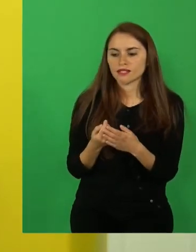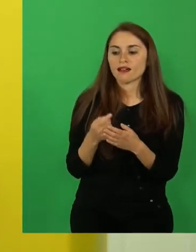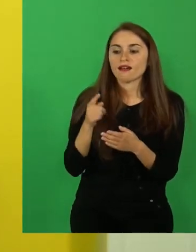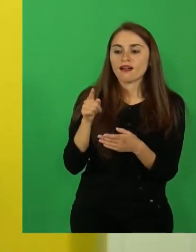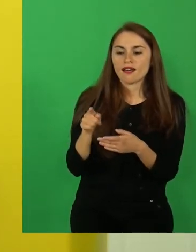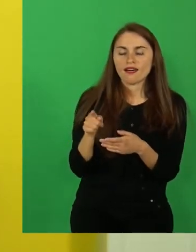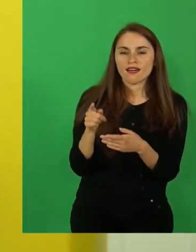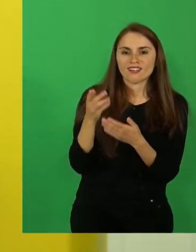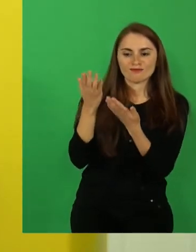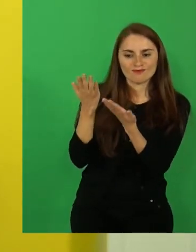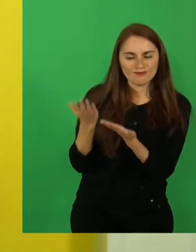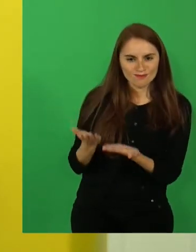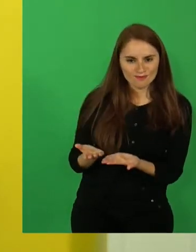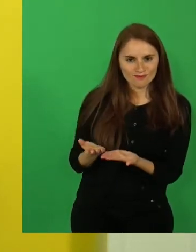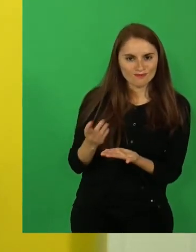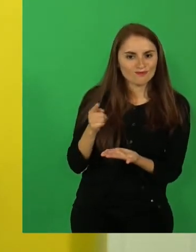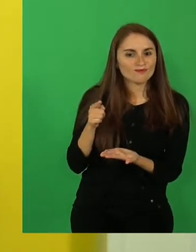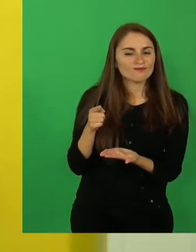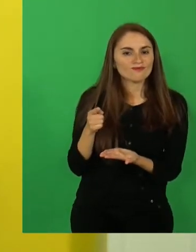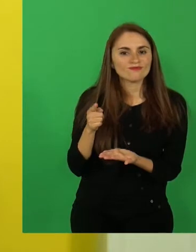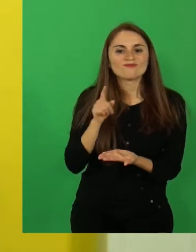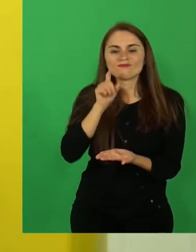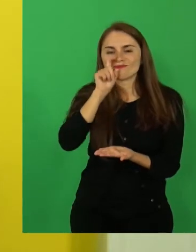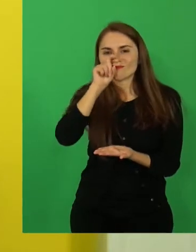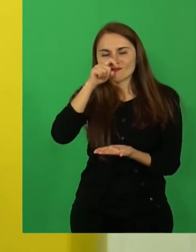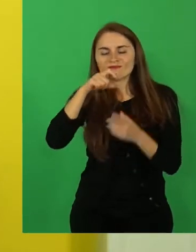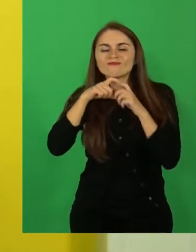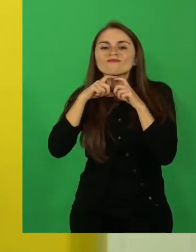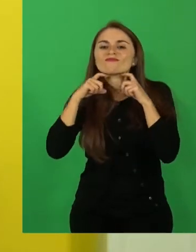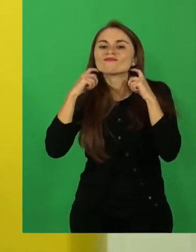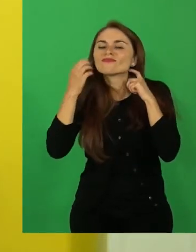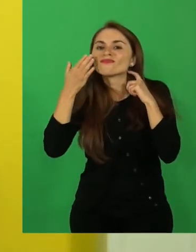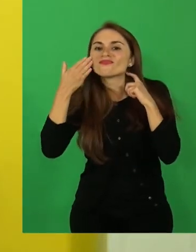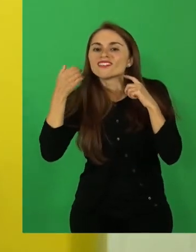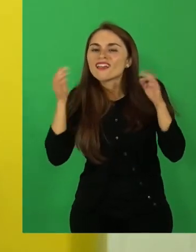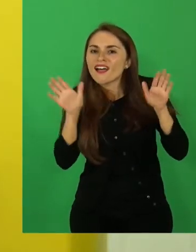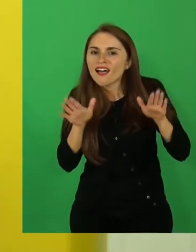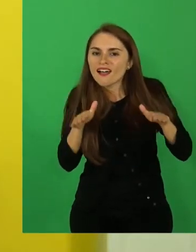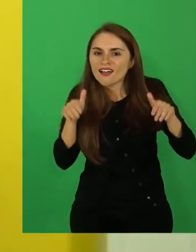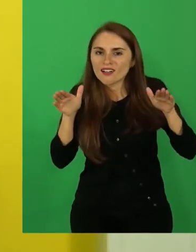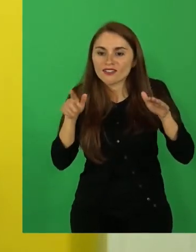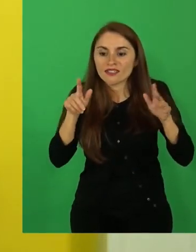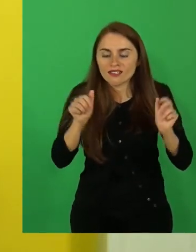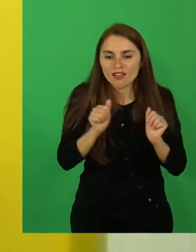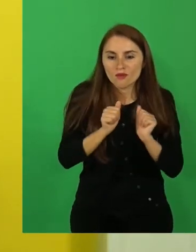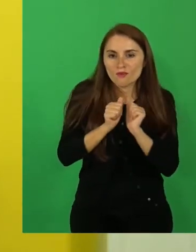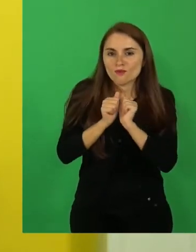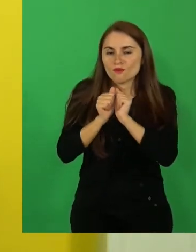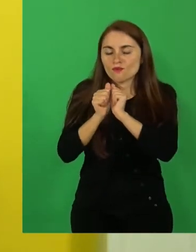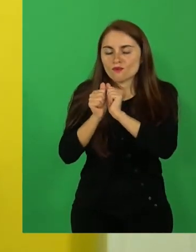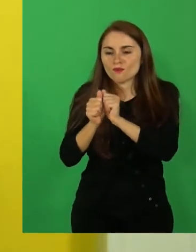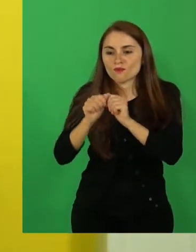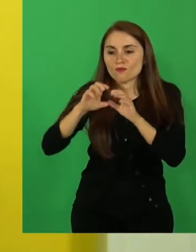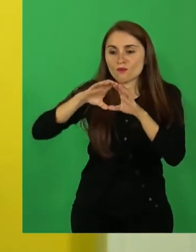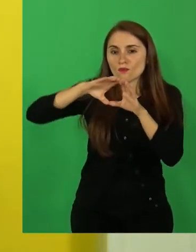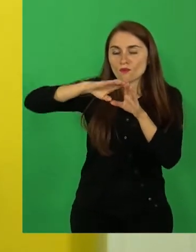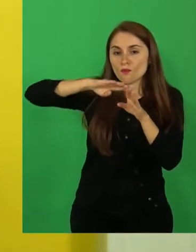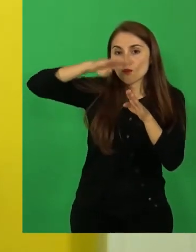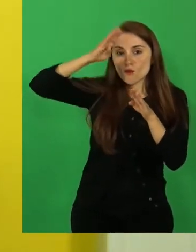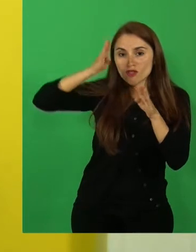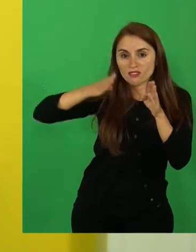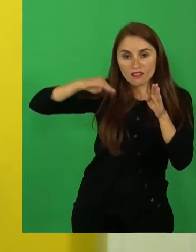menos que un cóndor, que la llevaría a una cueva en las